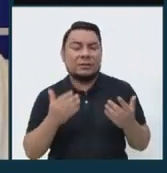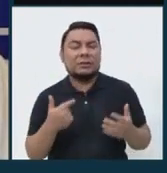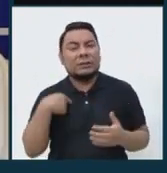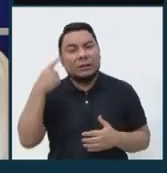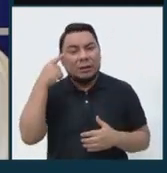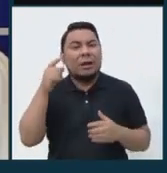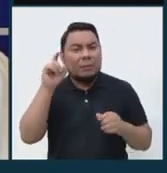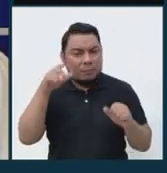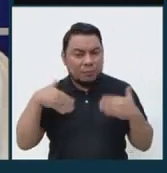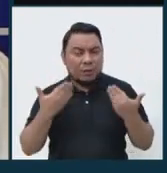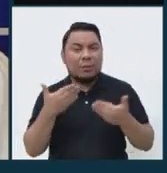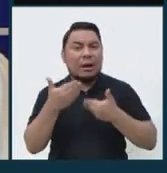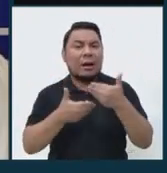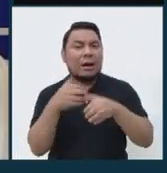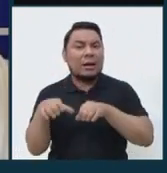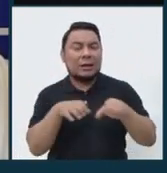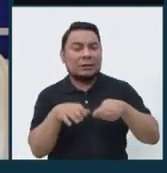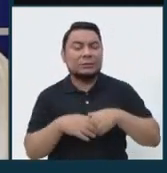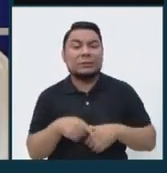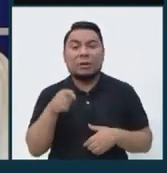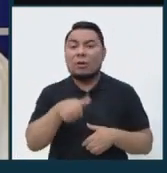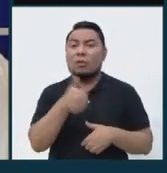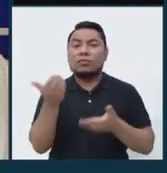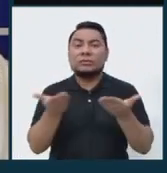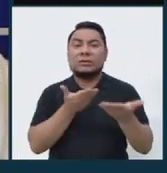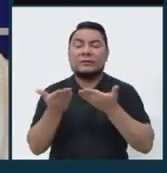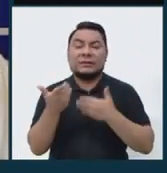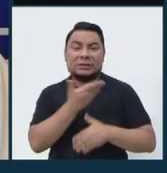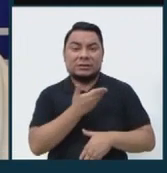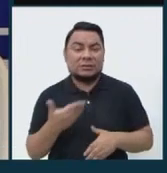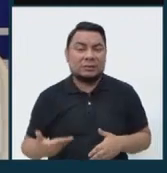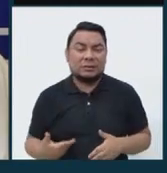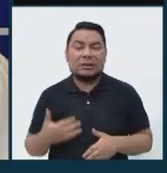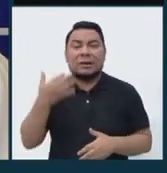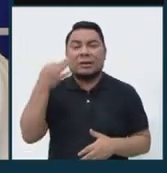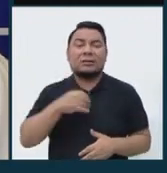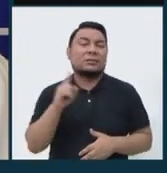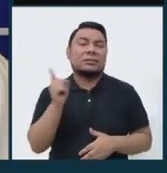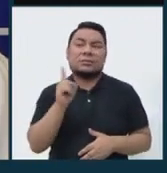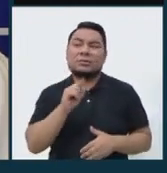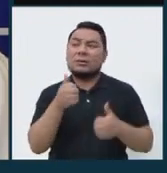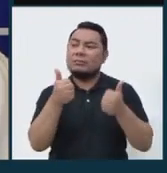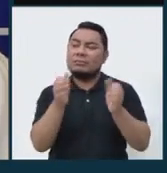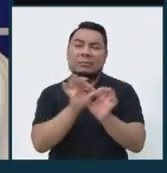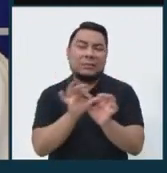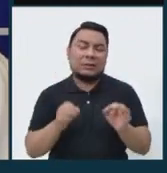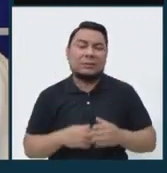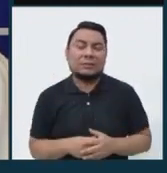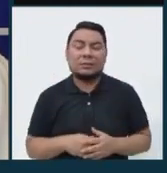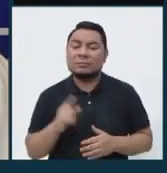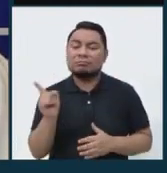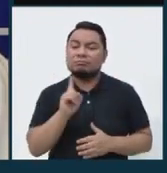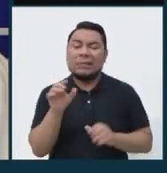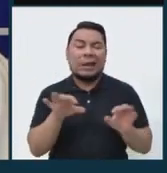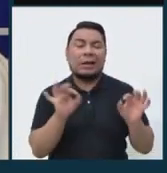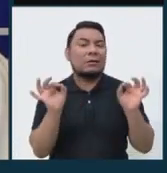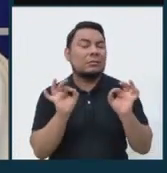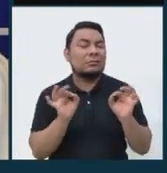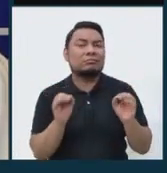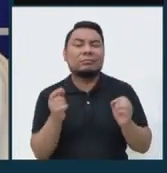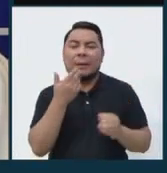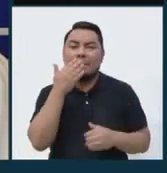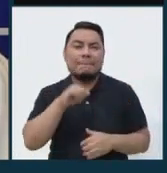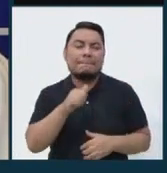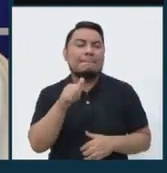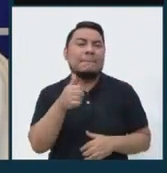para generar. Y los otros servicios del Estado en realidad no están funcionando. No están funcionando por lo